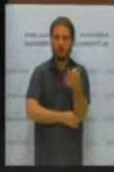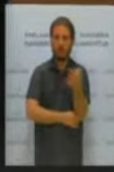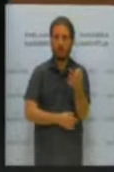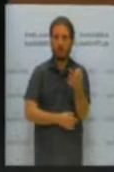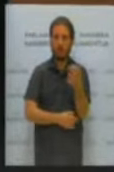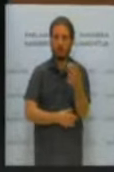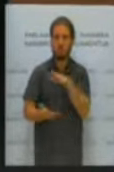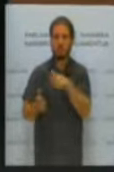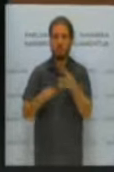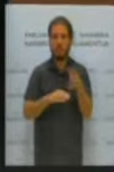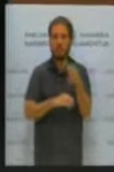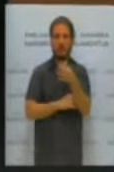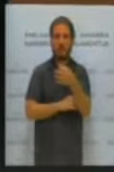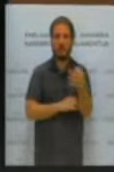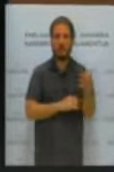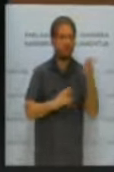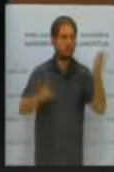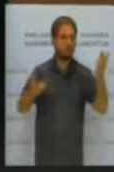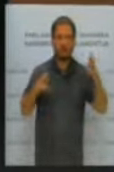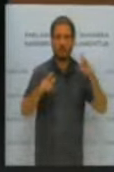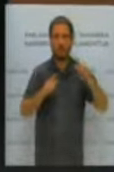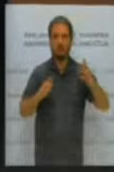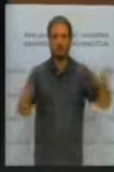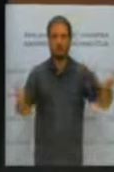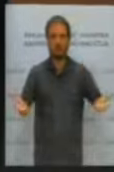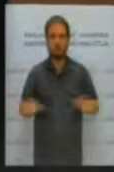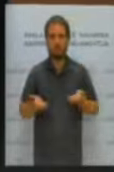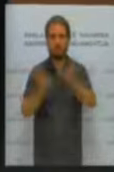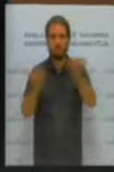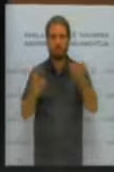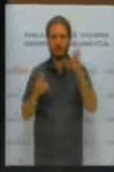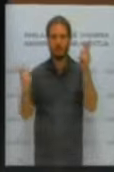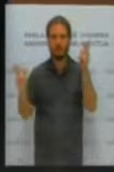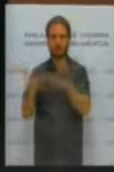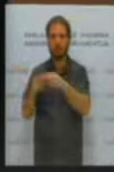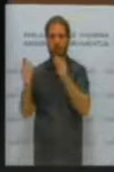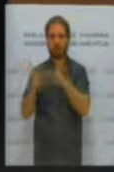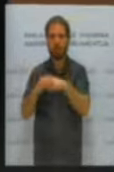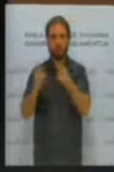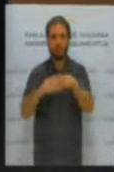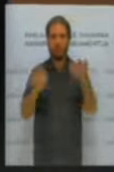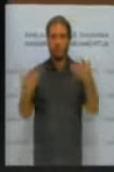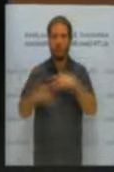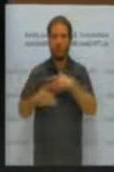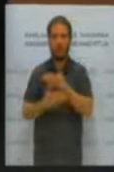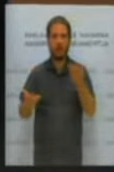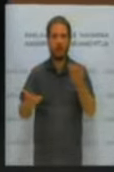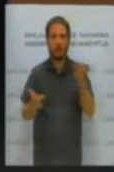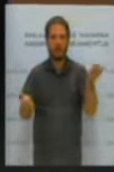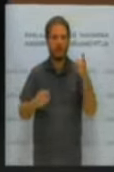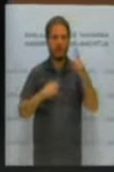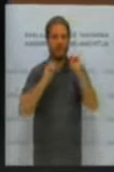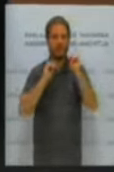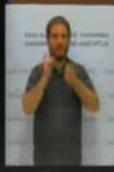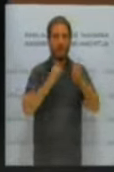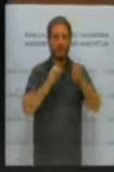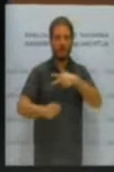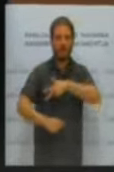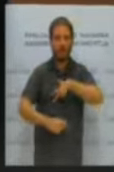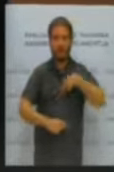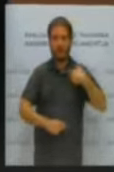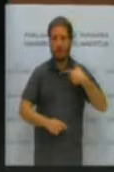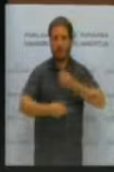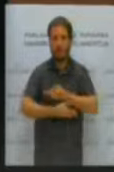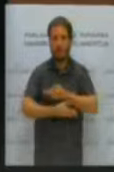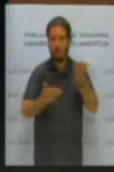que eliminen y eviten cualquier acto de exactación de las dictaduras en general y de la